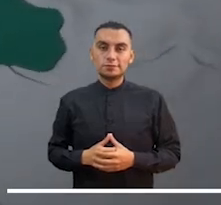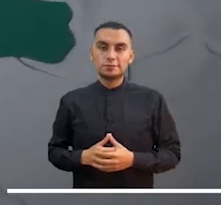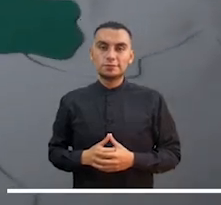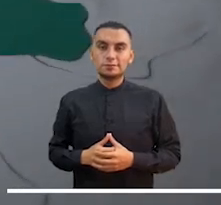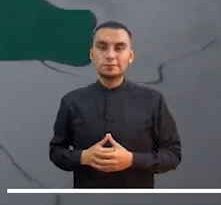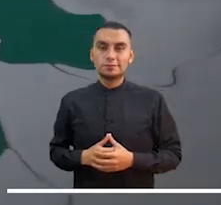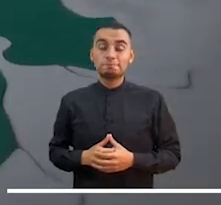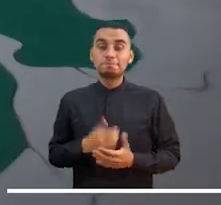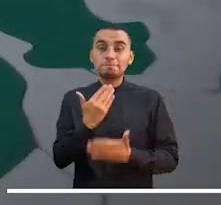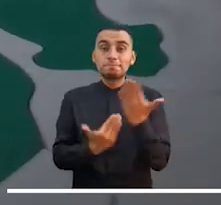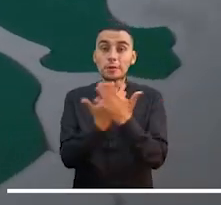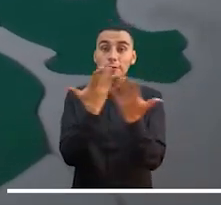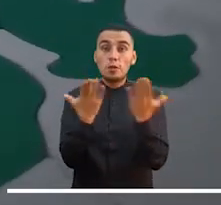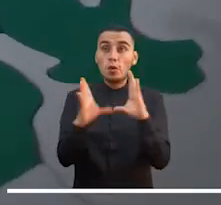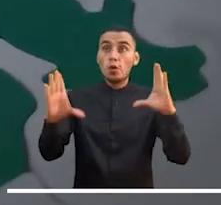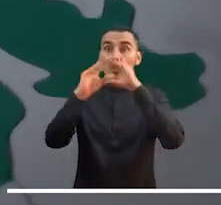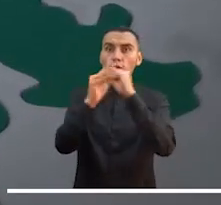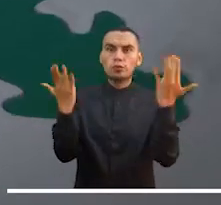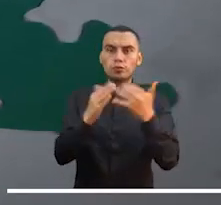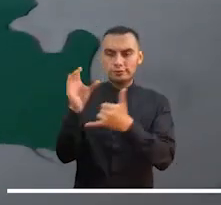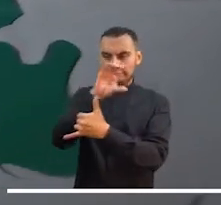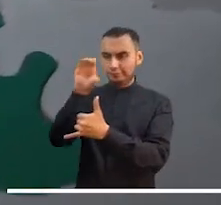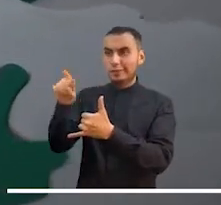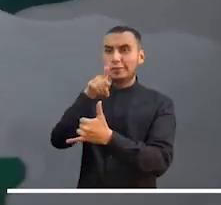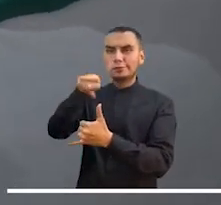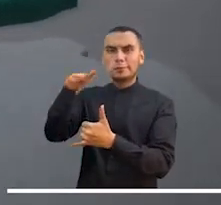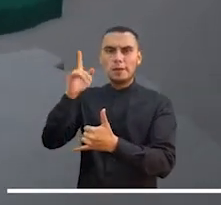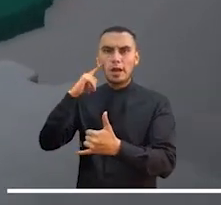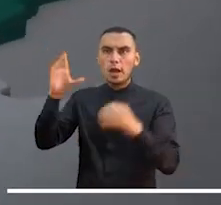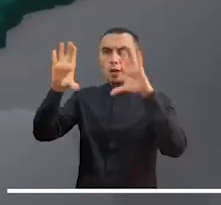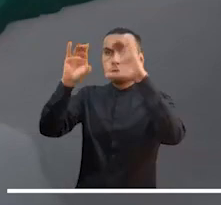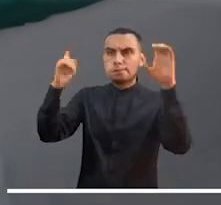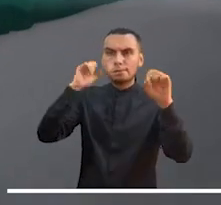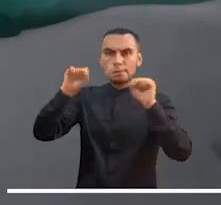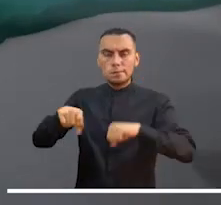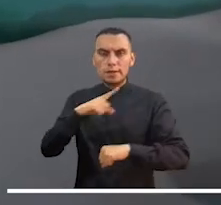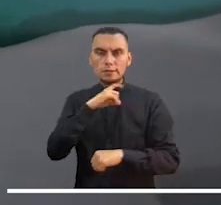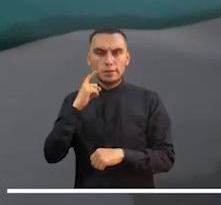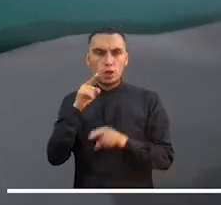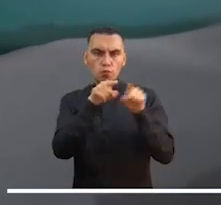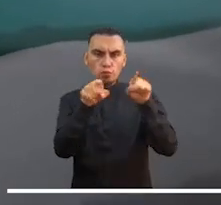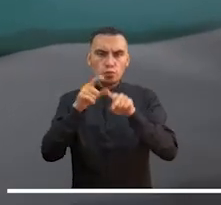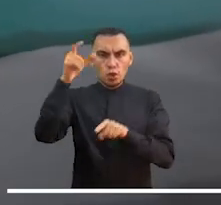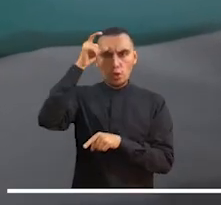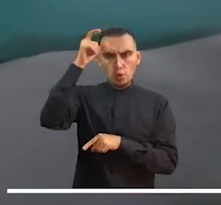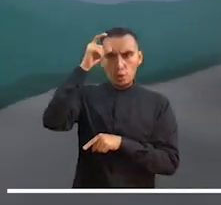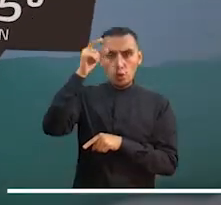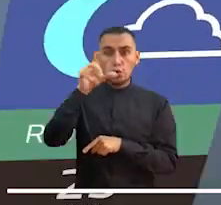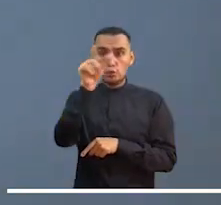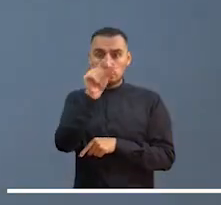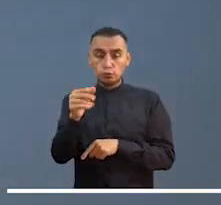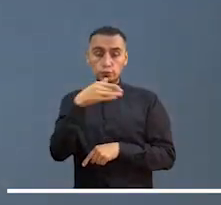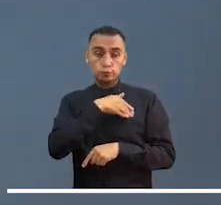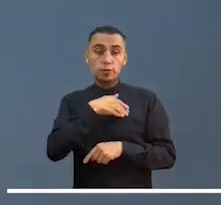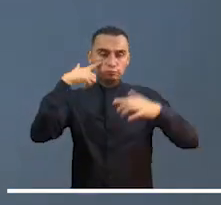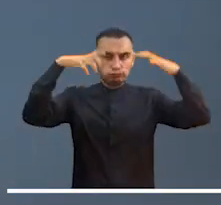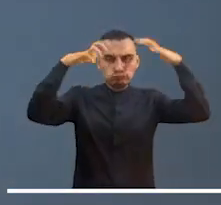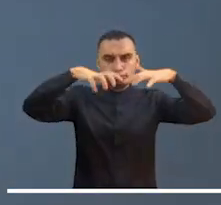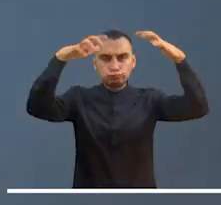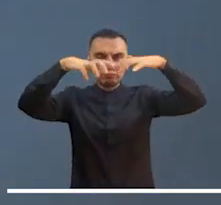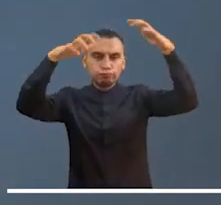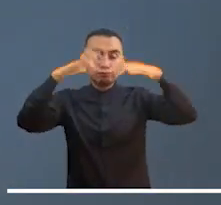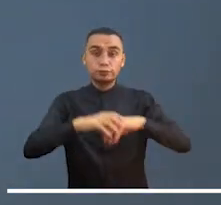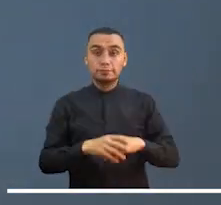Iniciamos la noche con el Caribe, donde habrá cielo nublado con tiempo seco y lluvias en Córdoba, Sucre y Bolívar. El